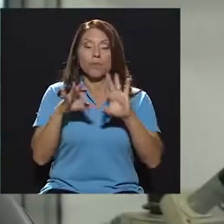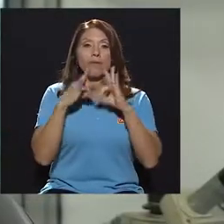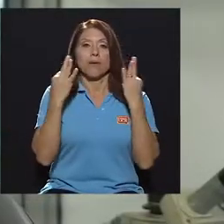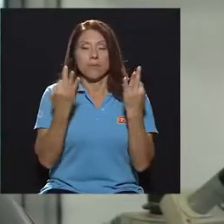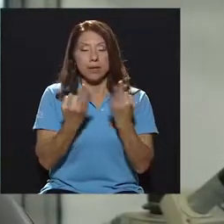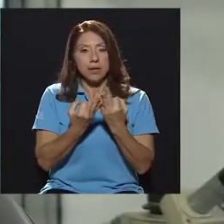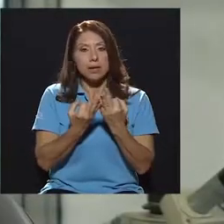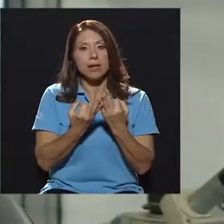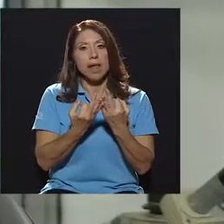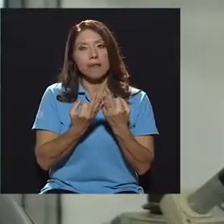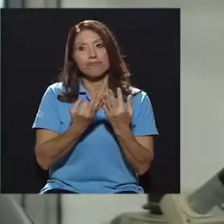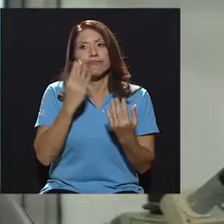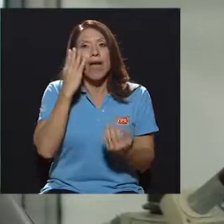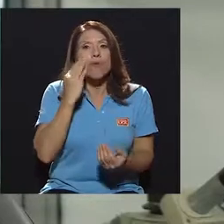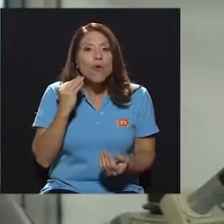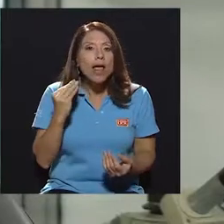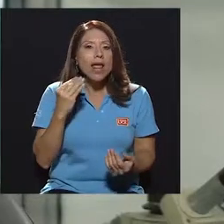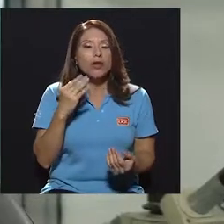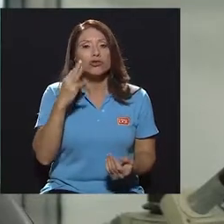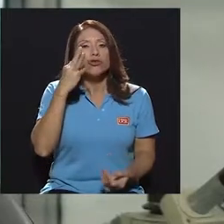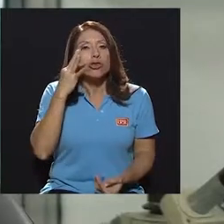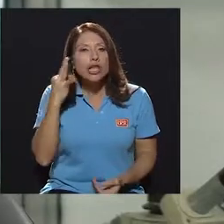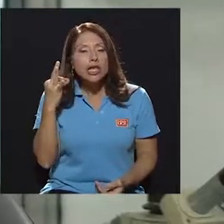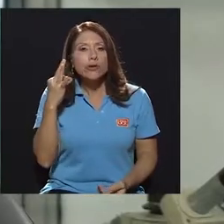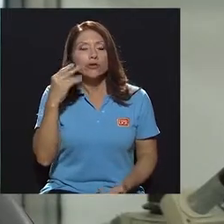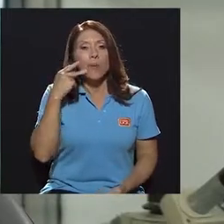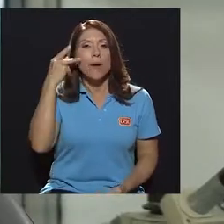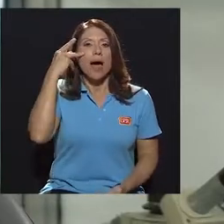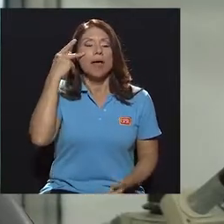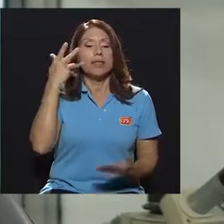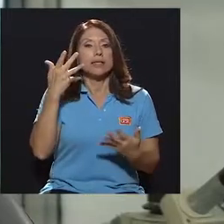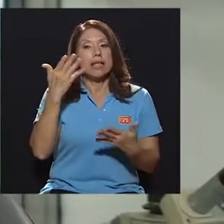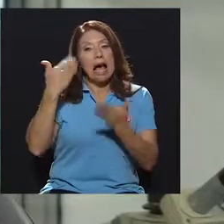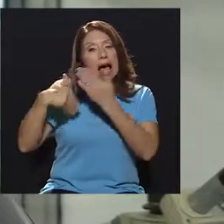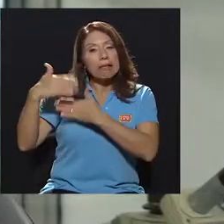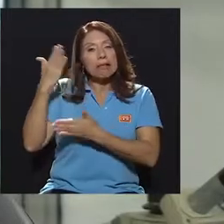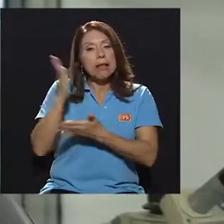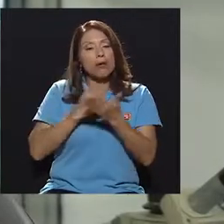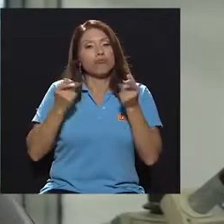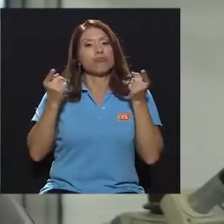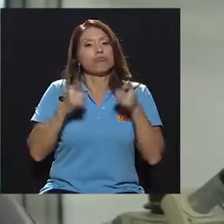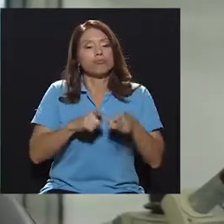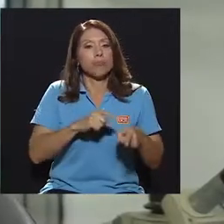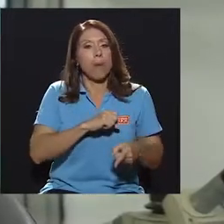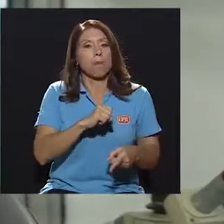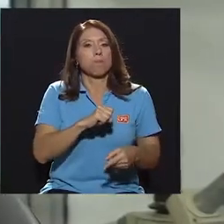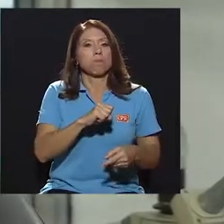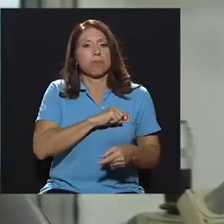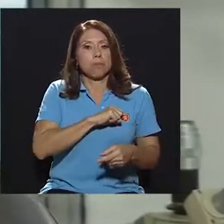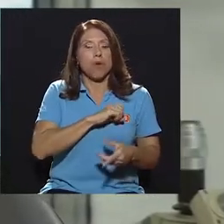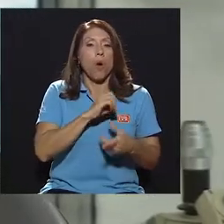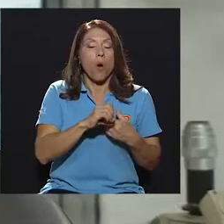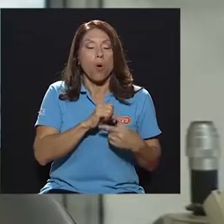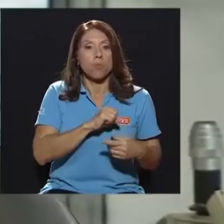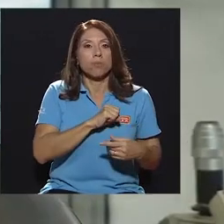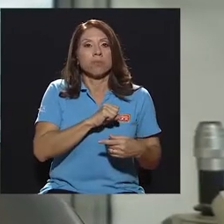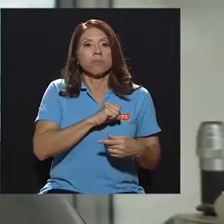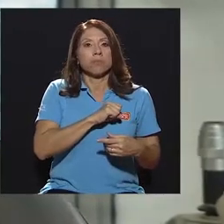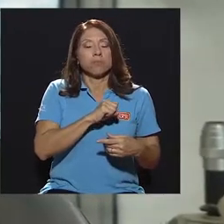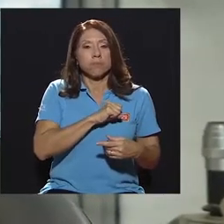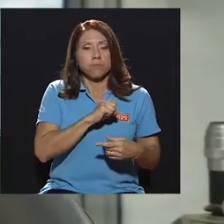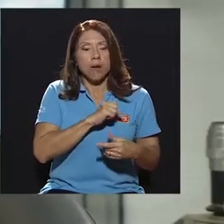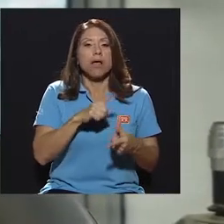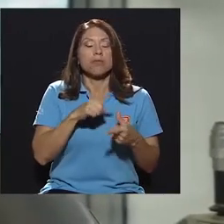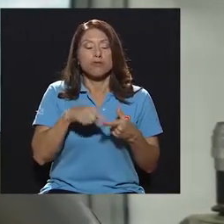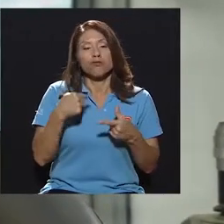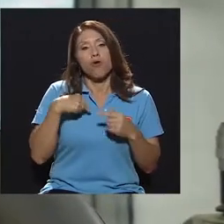al abuelo, los tíos, papás han sufrido algún paro cardíaco, han sufrido infartos, entonces ya yo tengo esa herencia de la